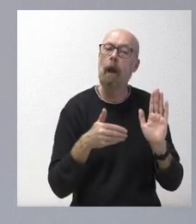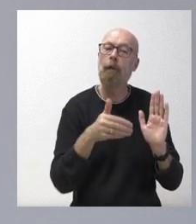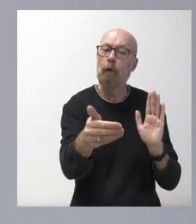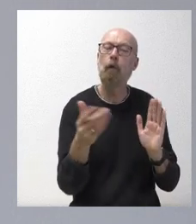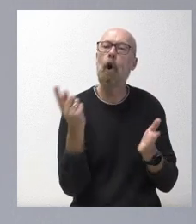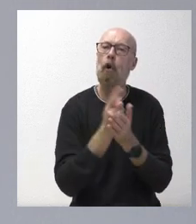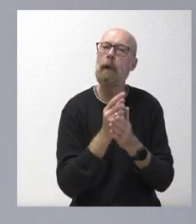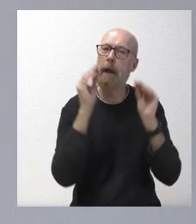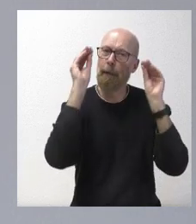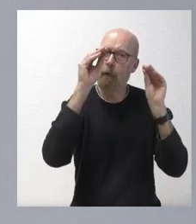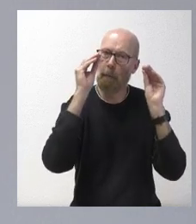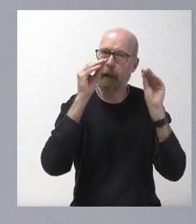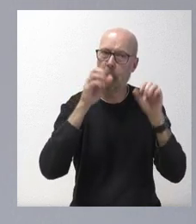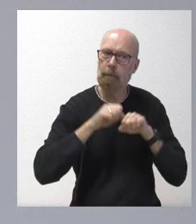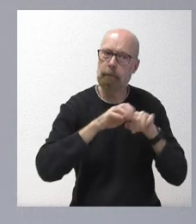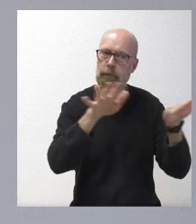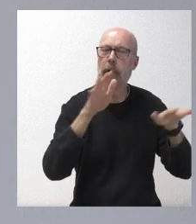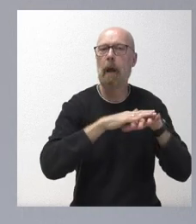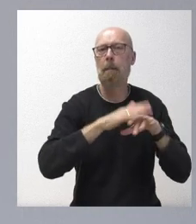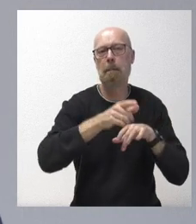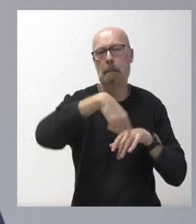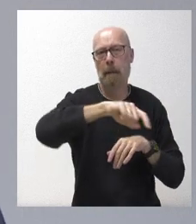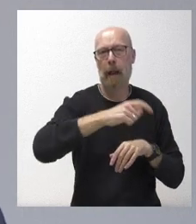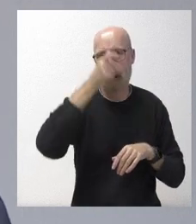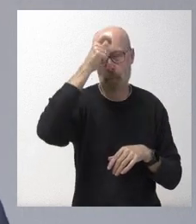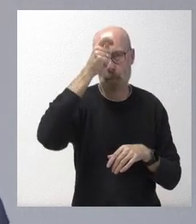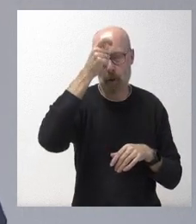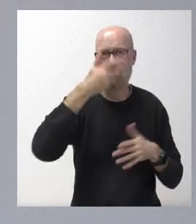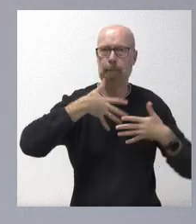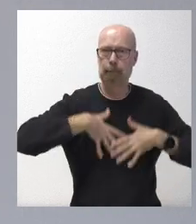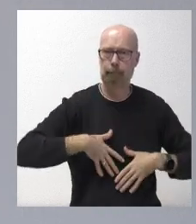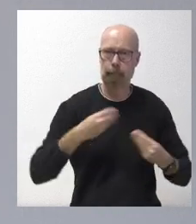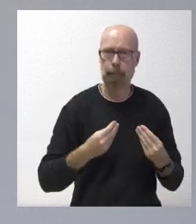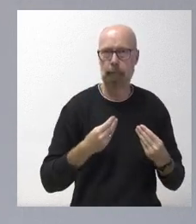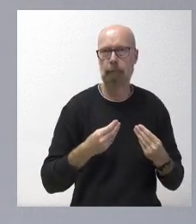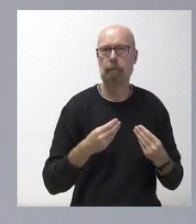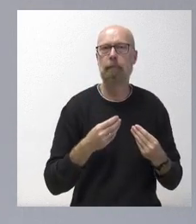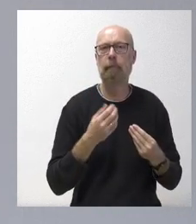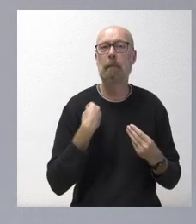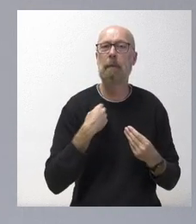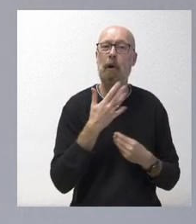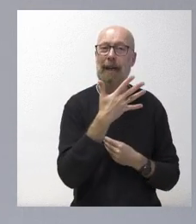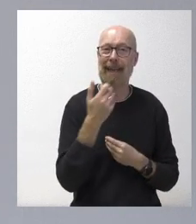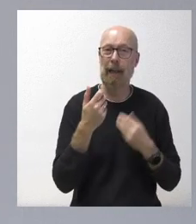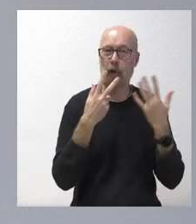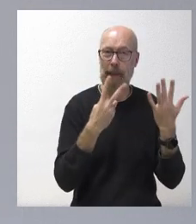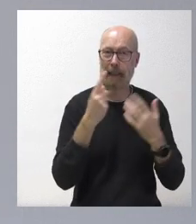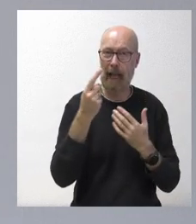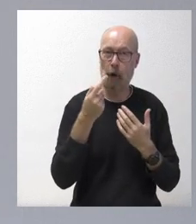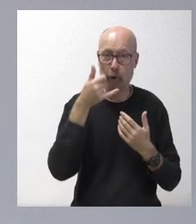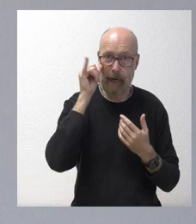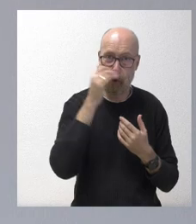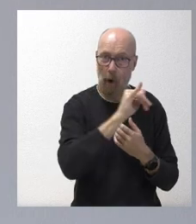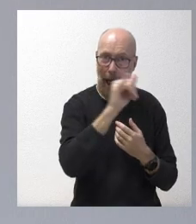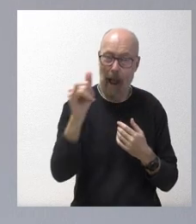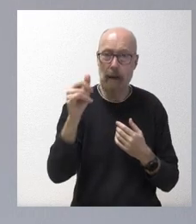de recuerdo a los distintos municipios que tienen estos riesgos, estos 571 municipios en los que se ha hecho este tipo